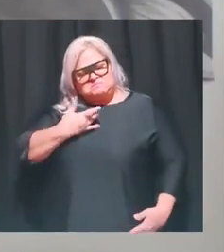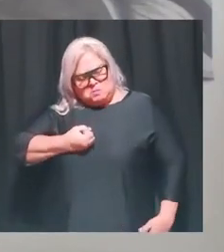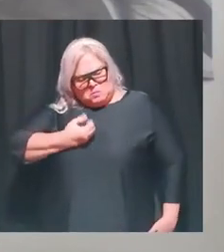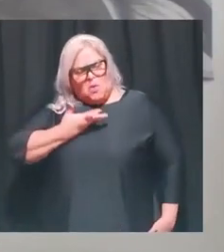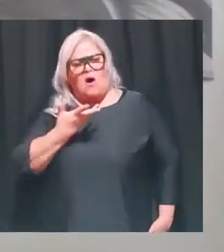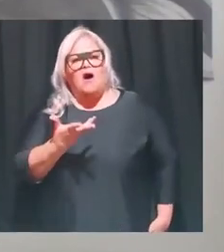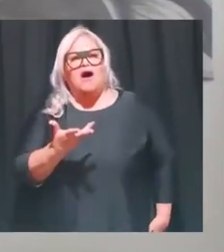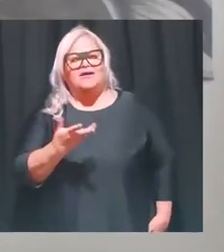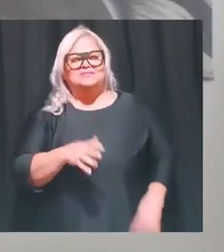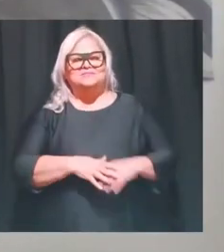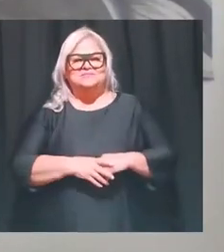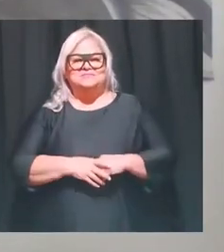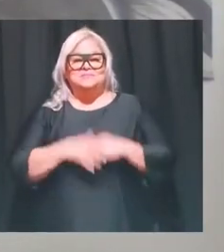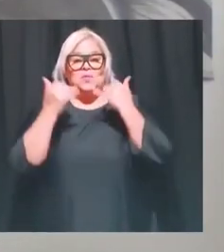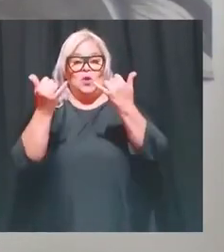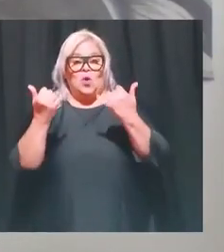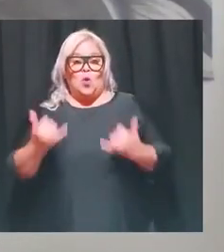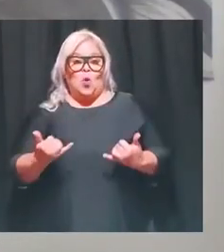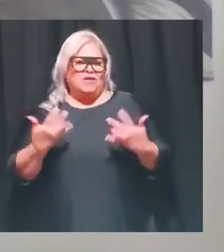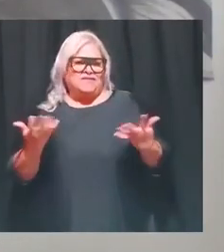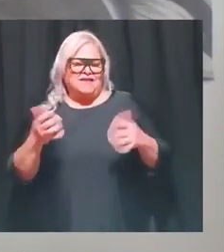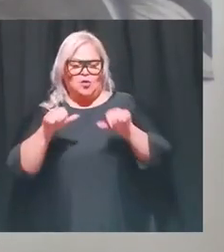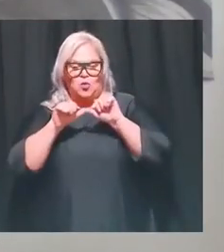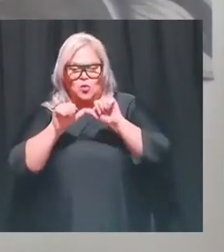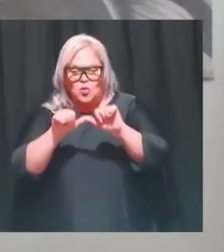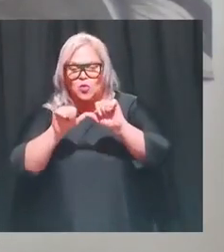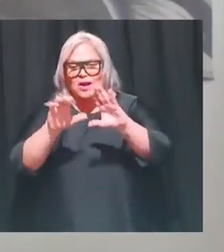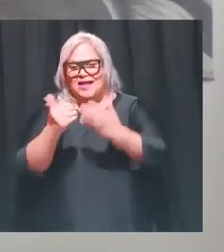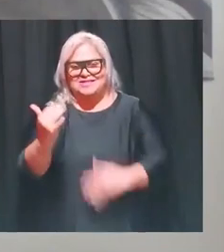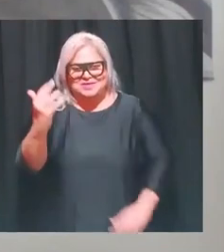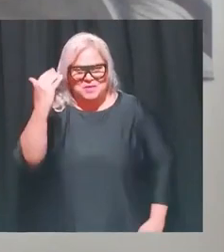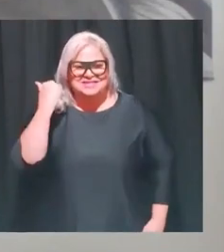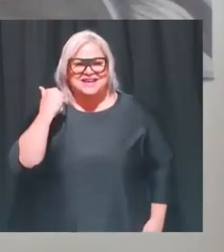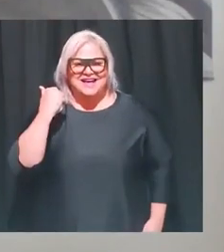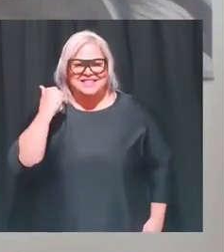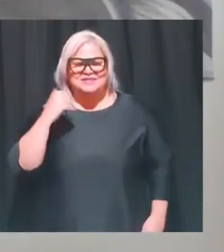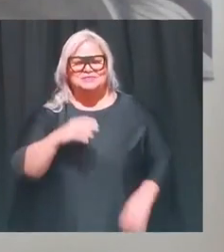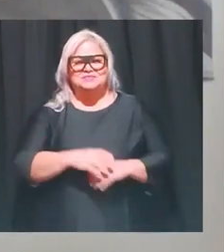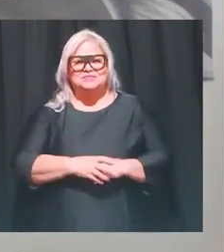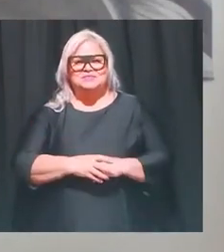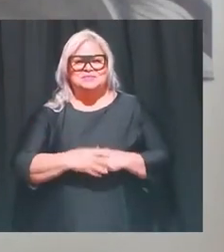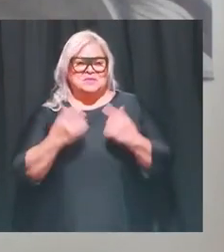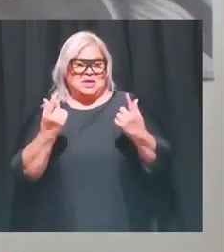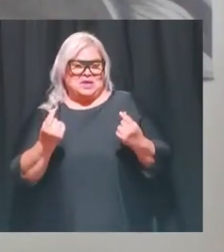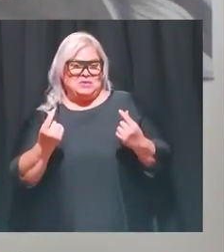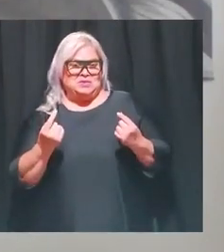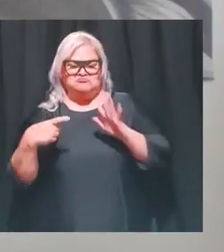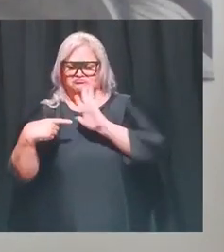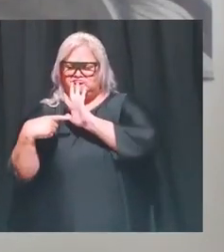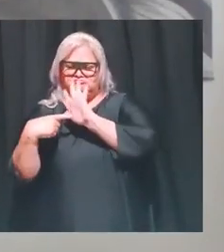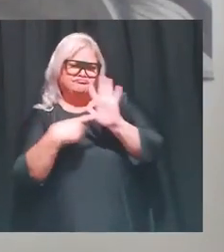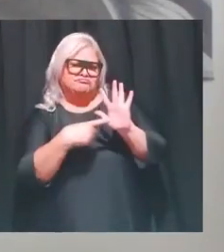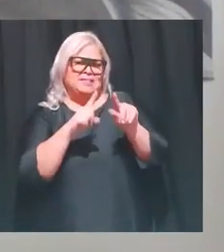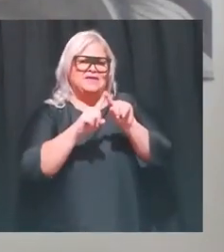Y en el día de hoy va a ser una continuación de la clase pasada. Mucho de lo que voy a hacer es, les voy a mostrar unas